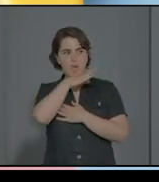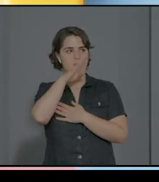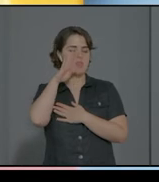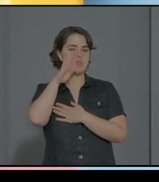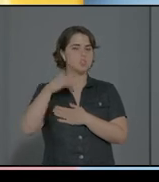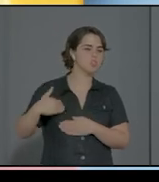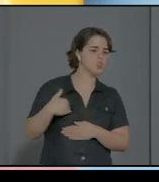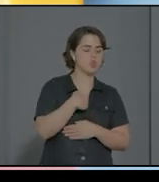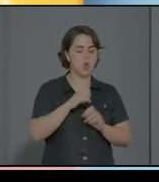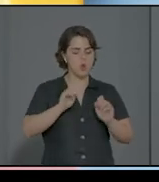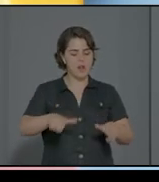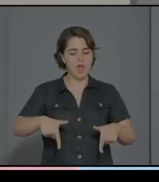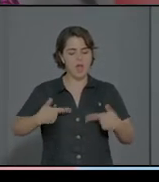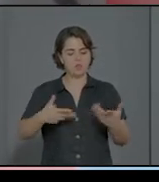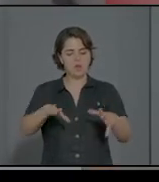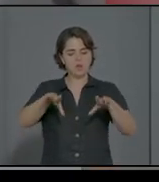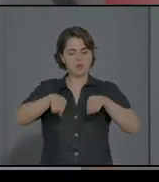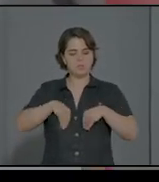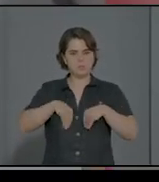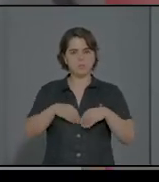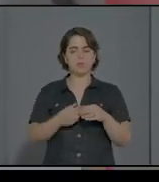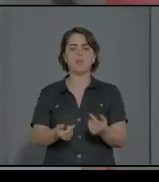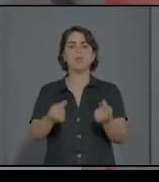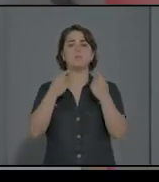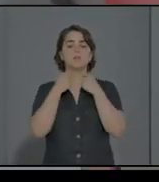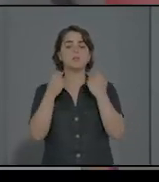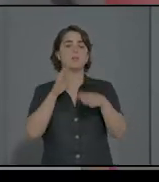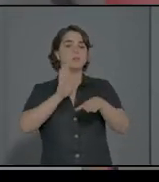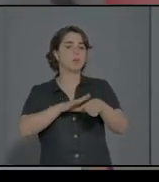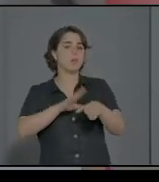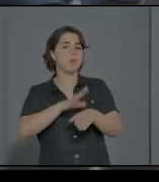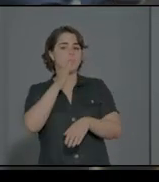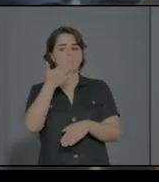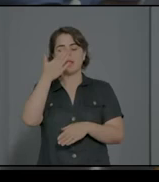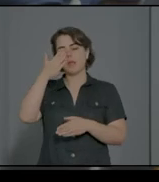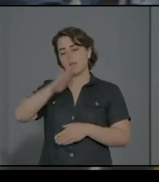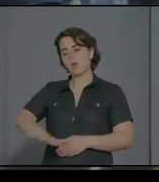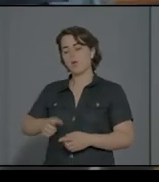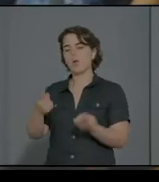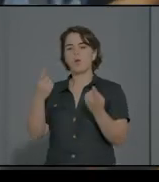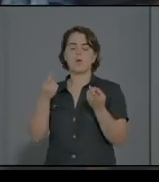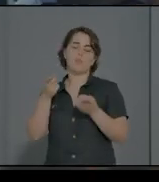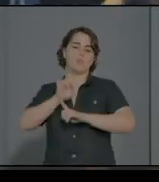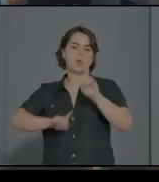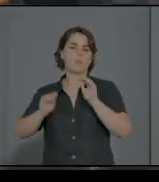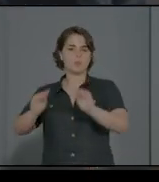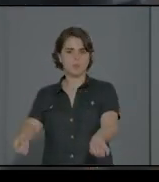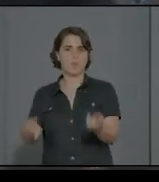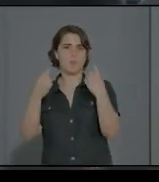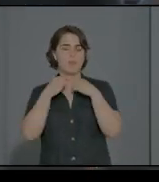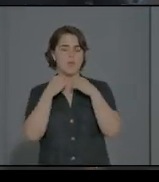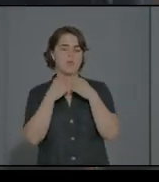perdido a causa de los problemas del niño. La intervención de la representación, como ya decía, pues